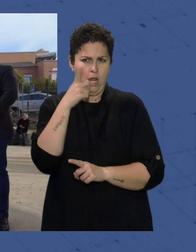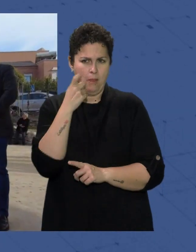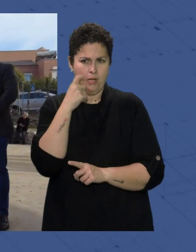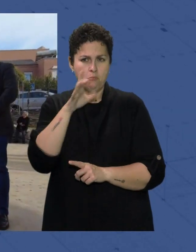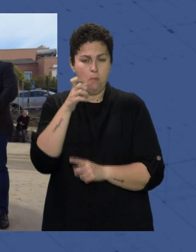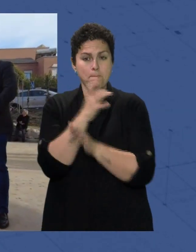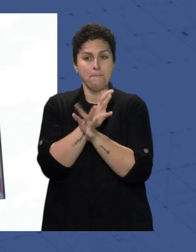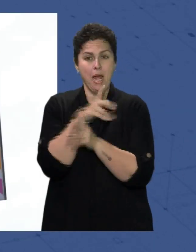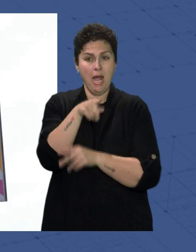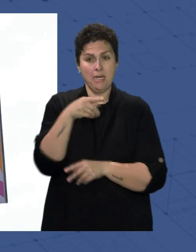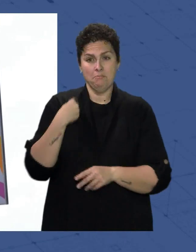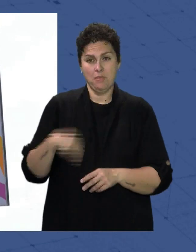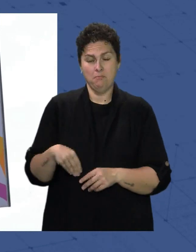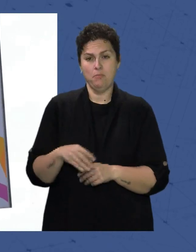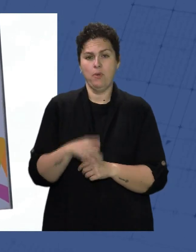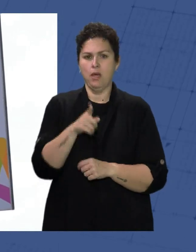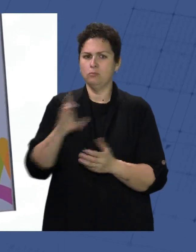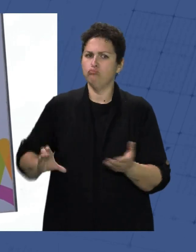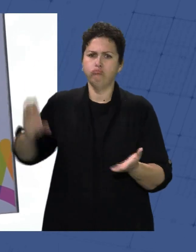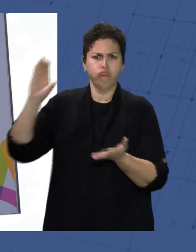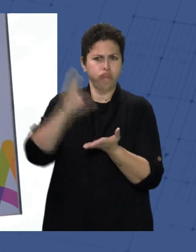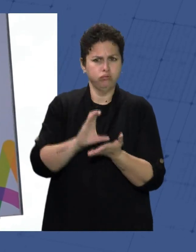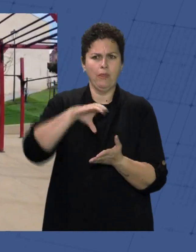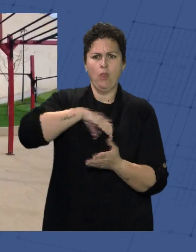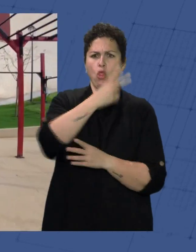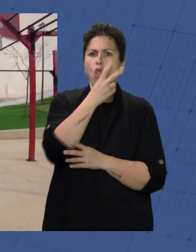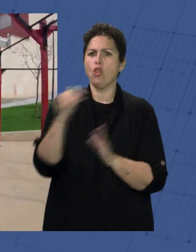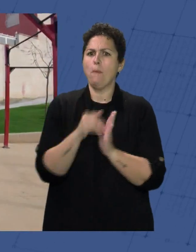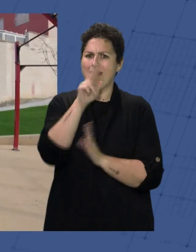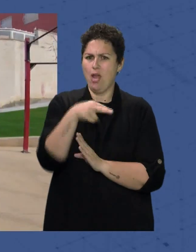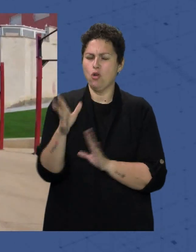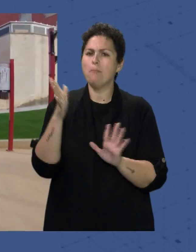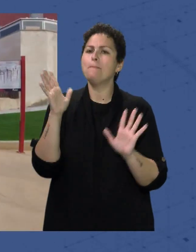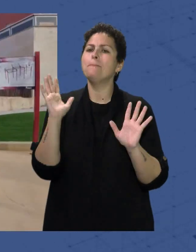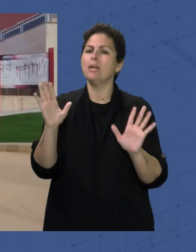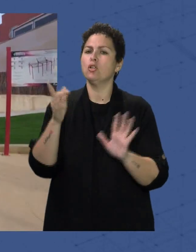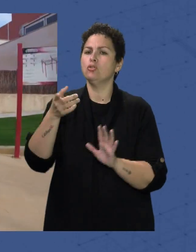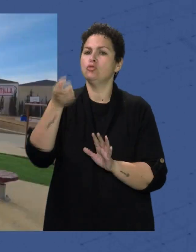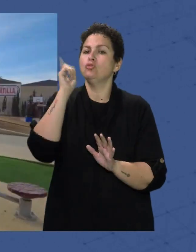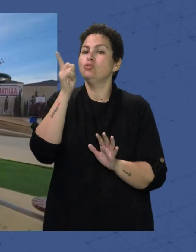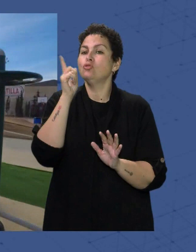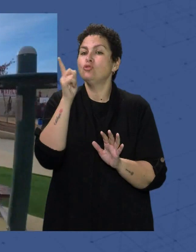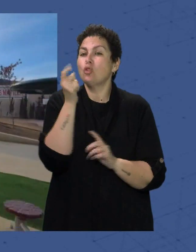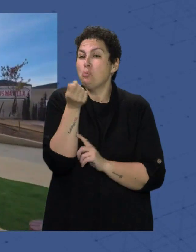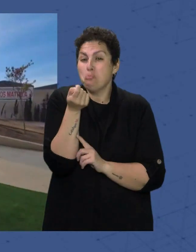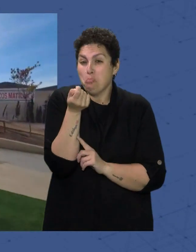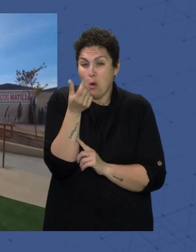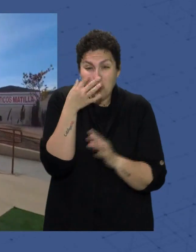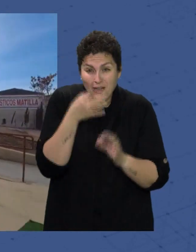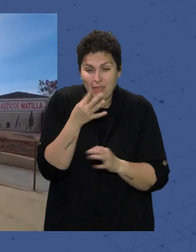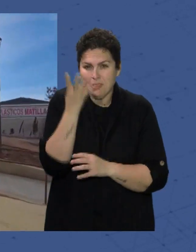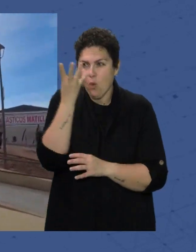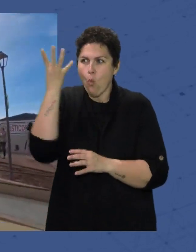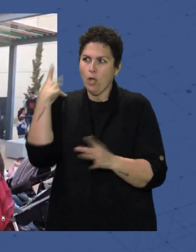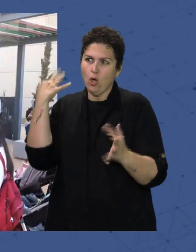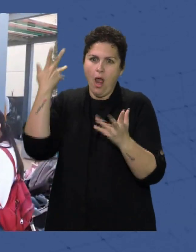parque Se han invertido Por diputación 200.000 euros Pero eso es Solamente la punta Del iceberg En estos casi Cuatro años De